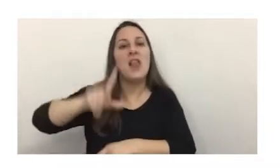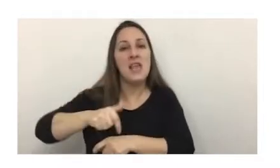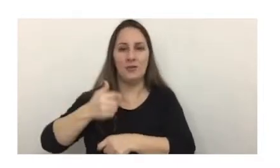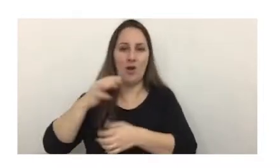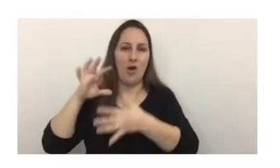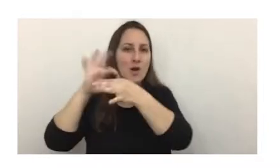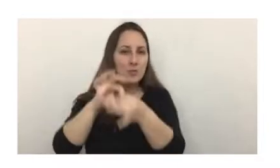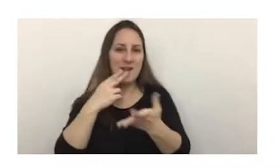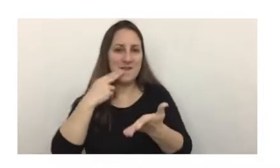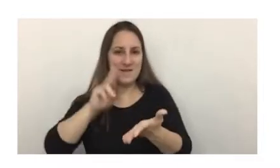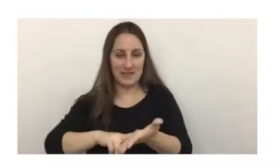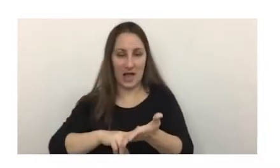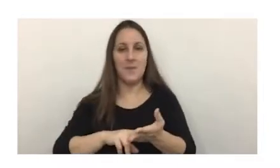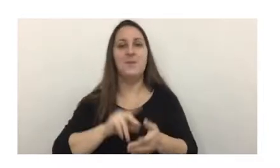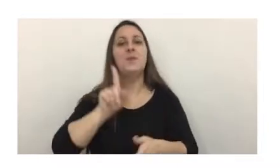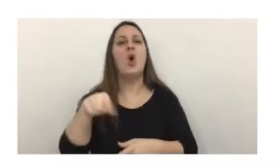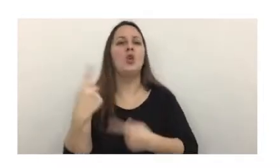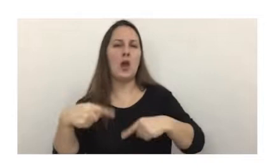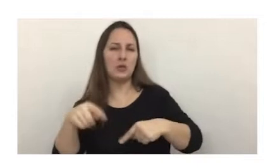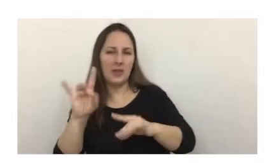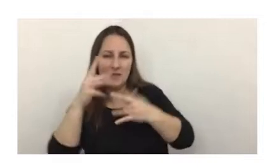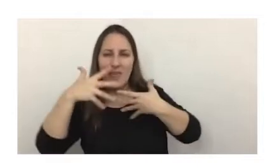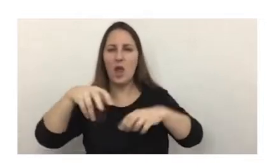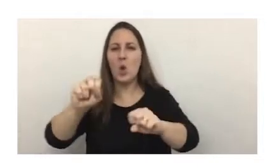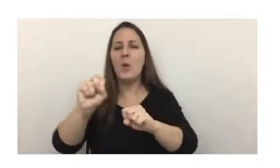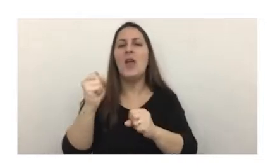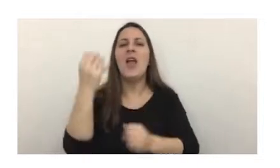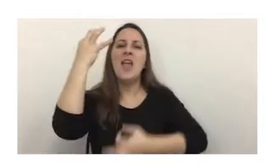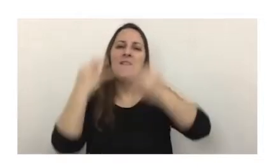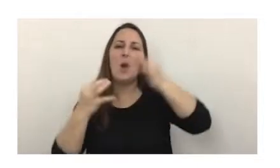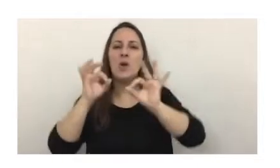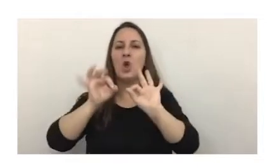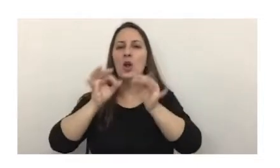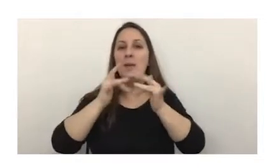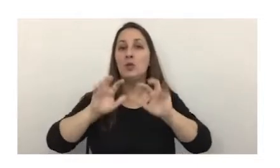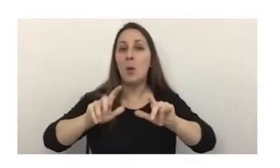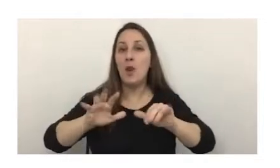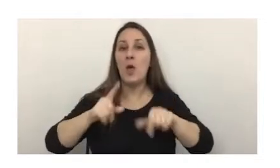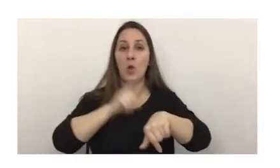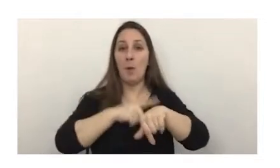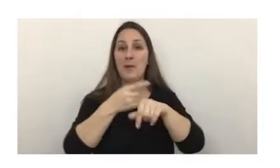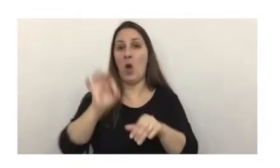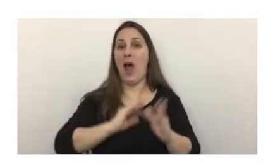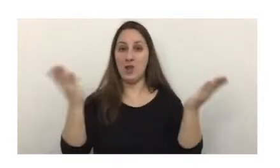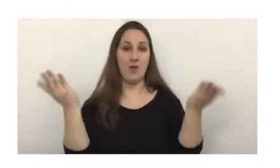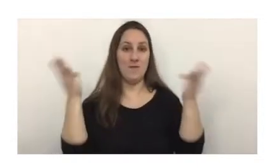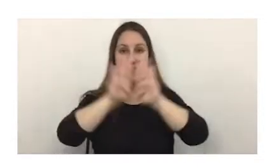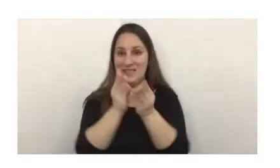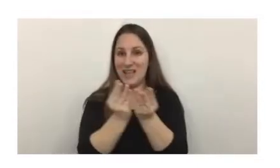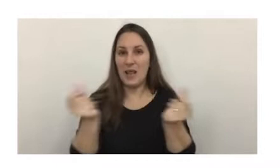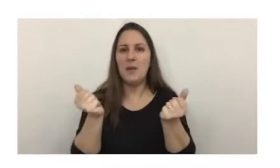otra cuestión compleja de dilucidar es la evaluación de las criptomonedas al cierre del ejercicio dada la extrema